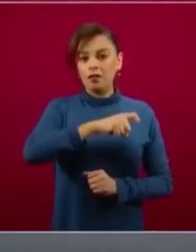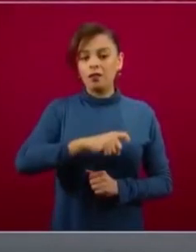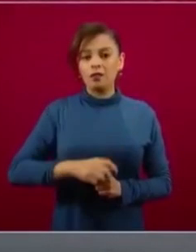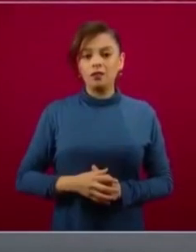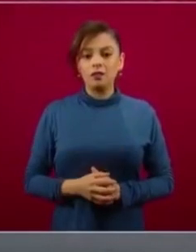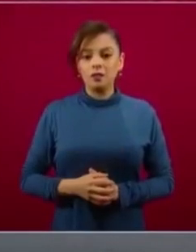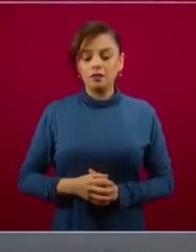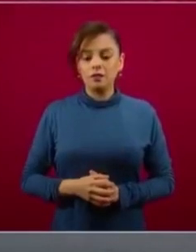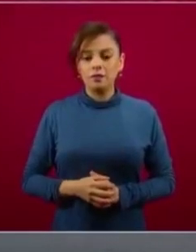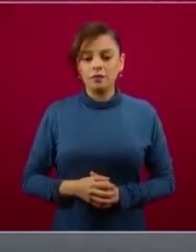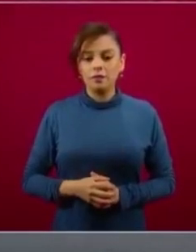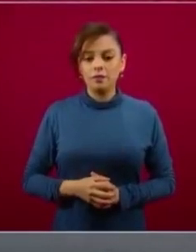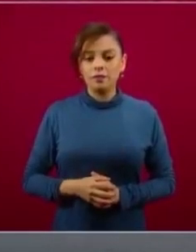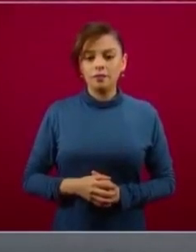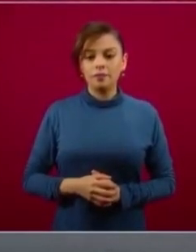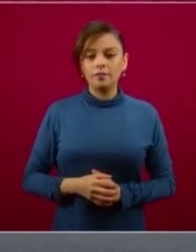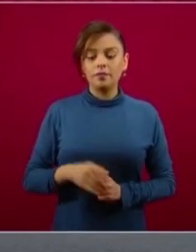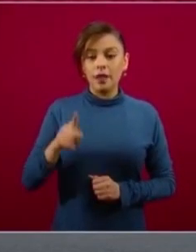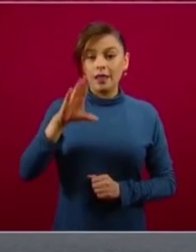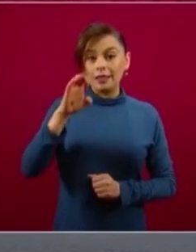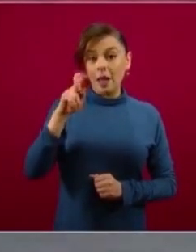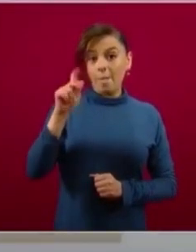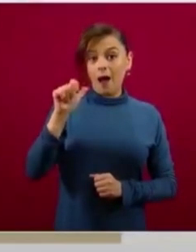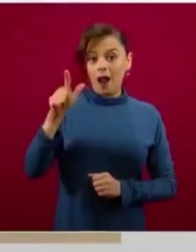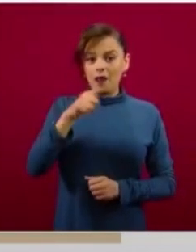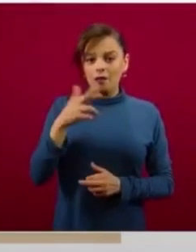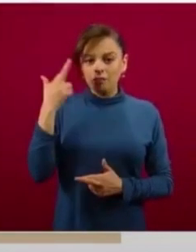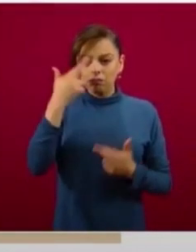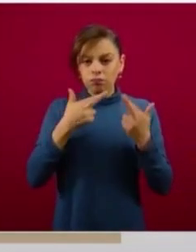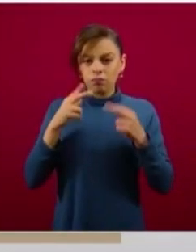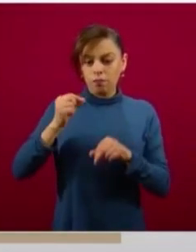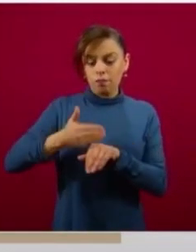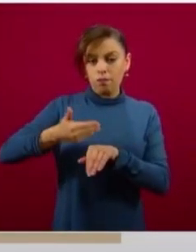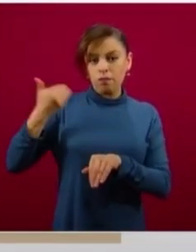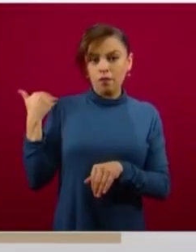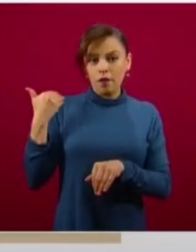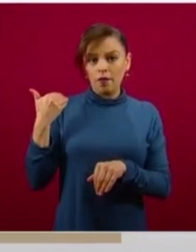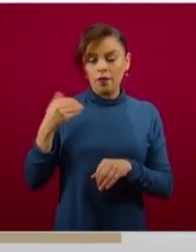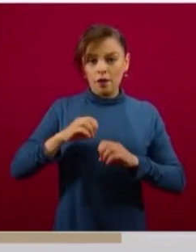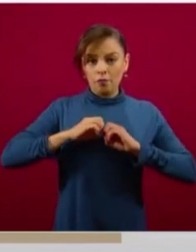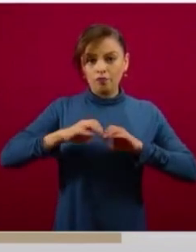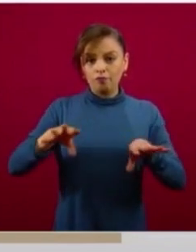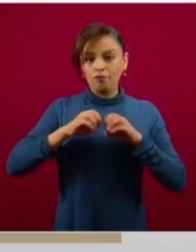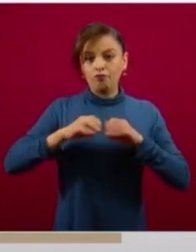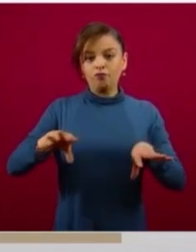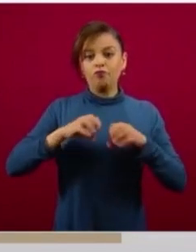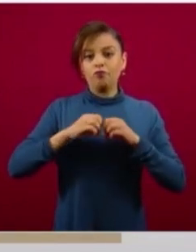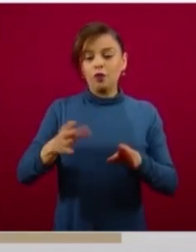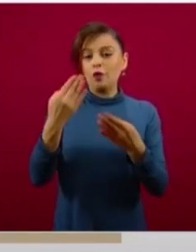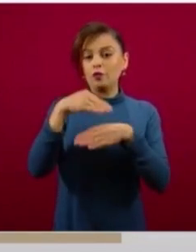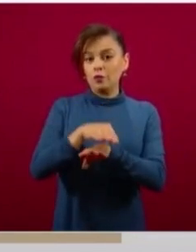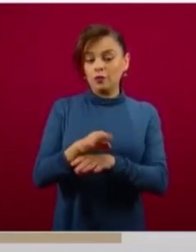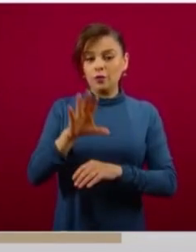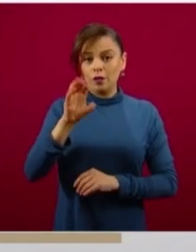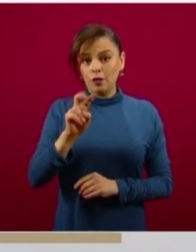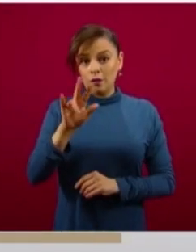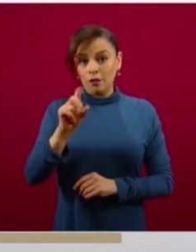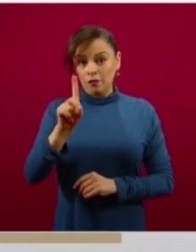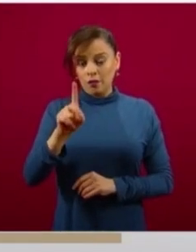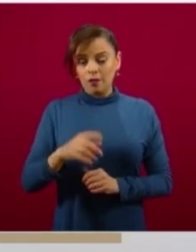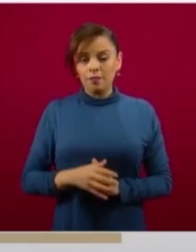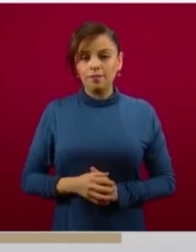Este estudio de la Cepal que acaban de publicar recientemente sobre COVID y plantea que las empresas mexicanas del norte